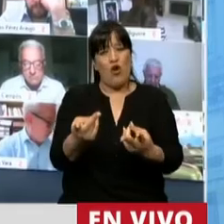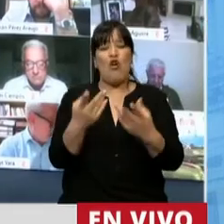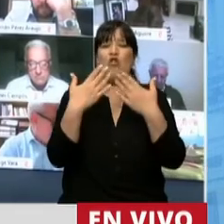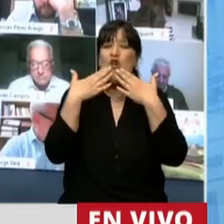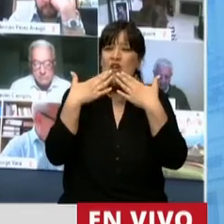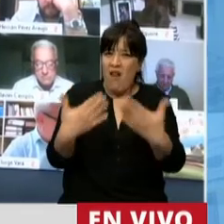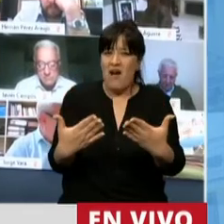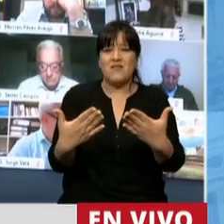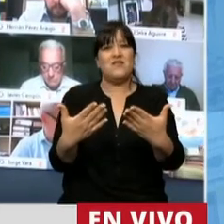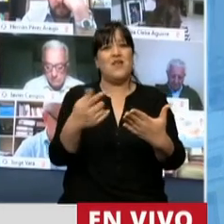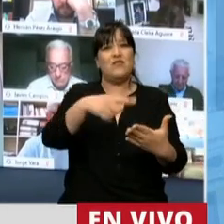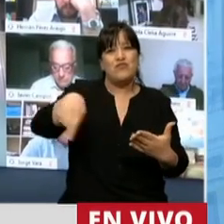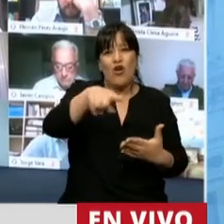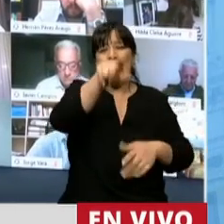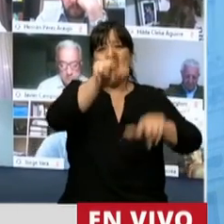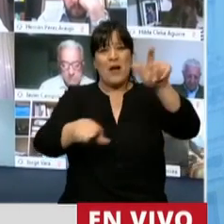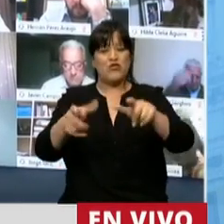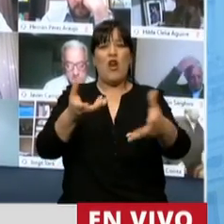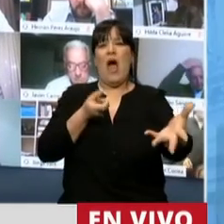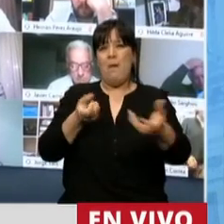gratitud por las muestras de adhesión.